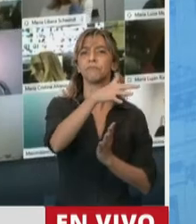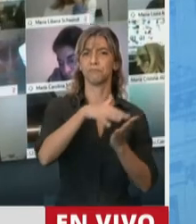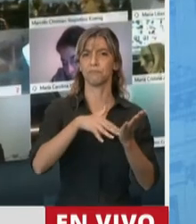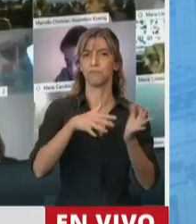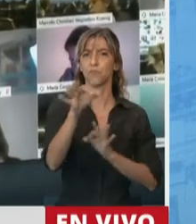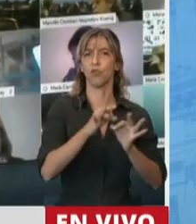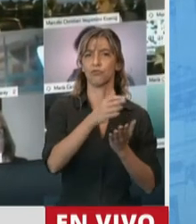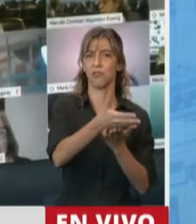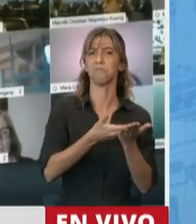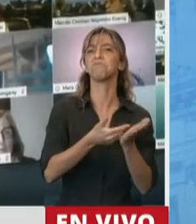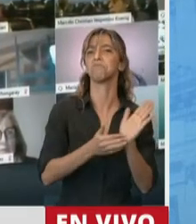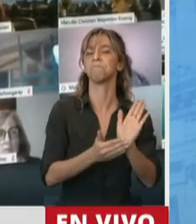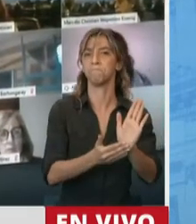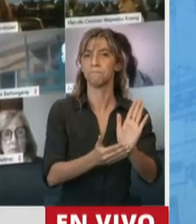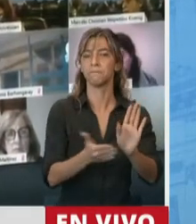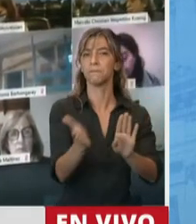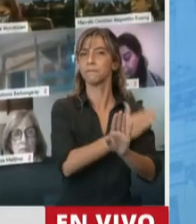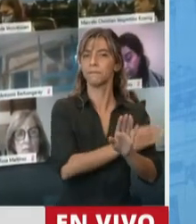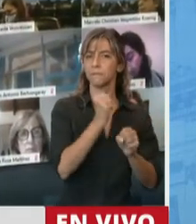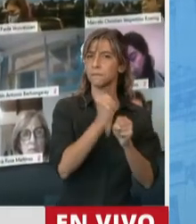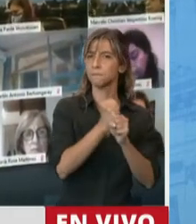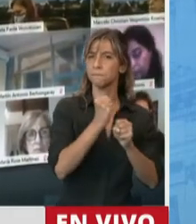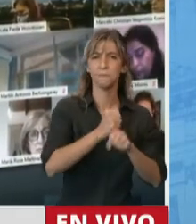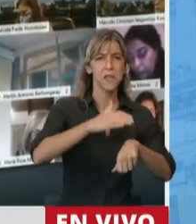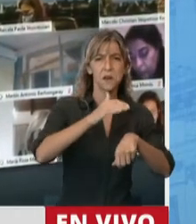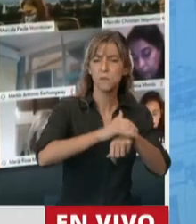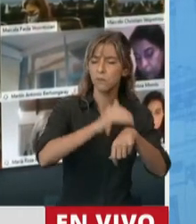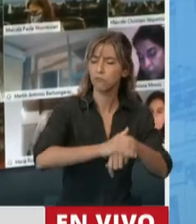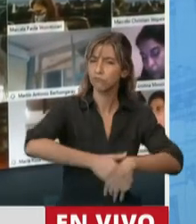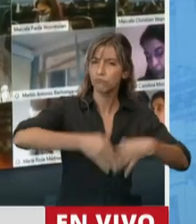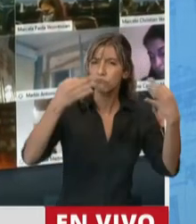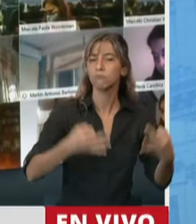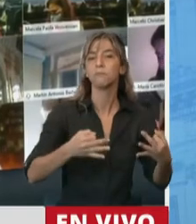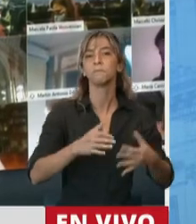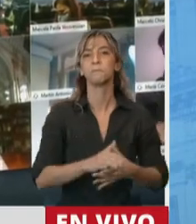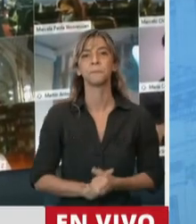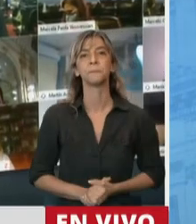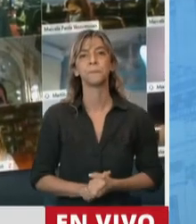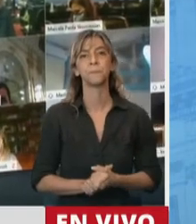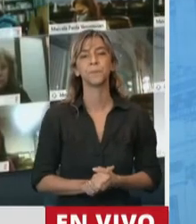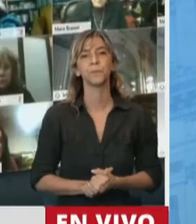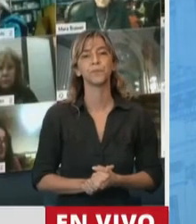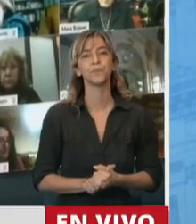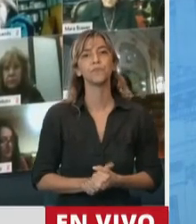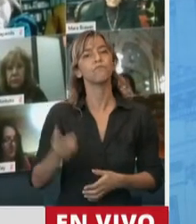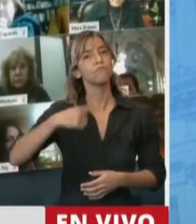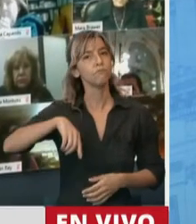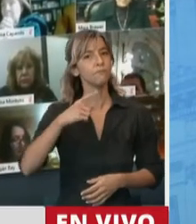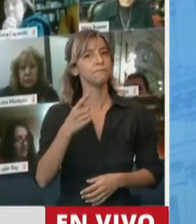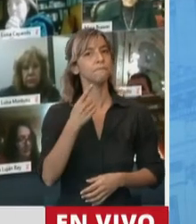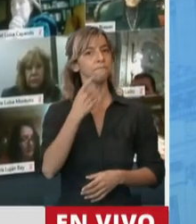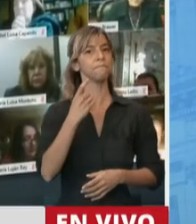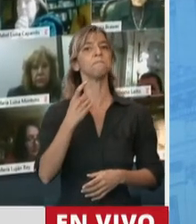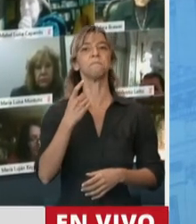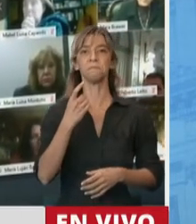Se ha trabajado con mucha responsabilidad. Hemos notado gran predisposición